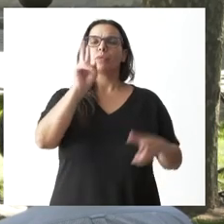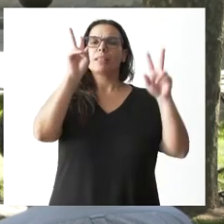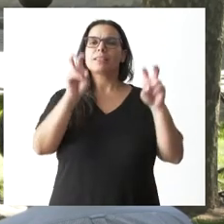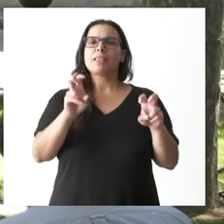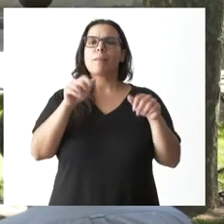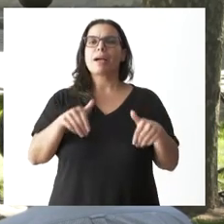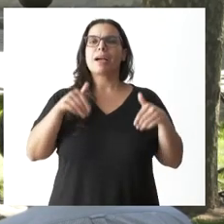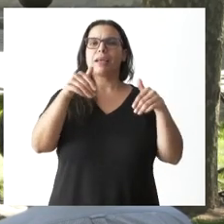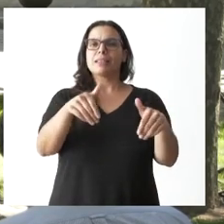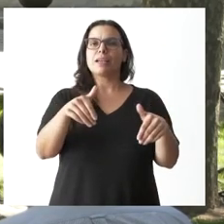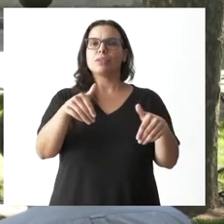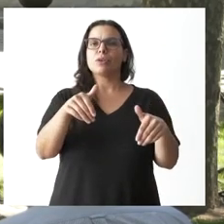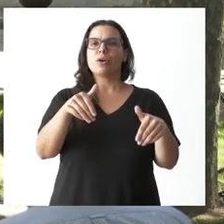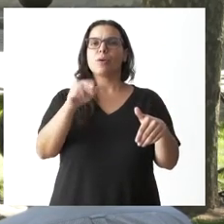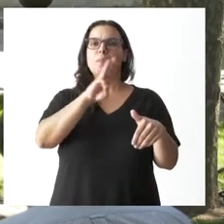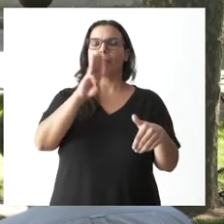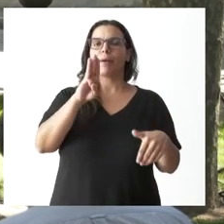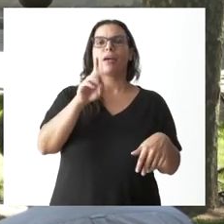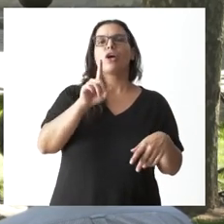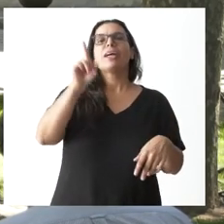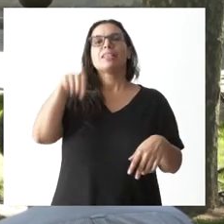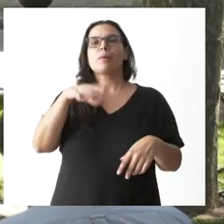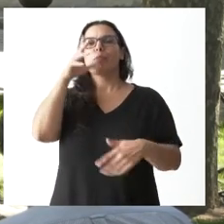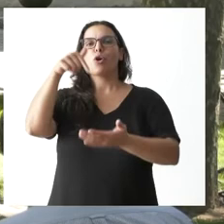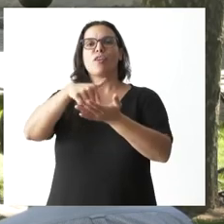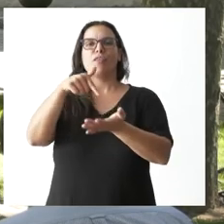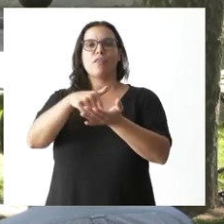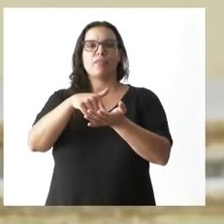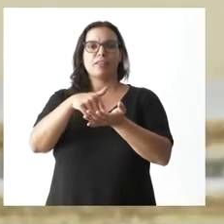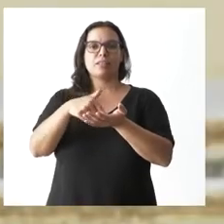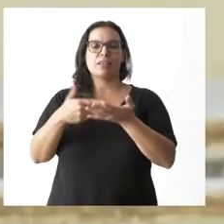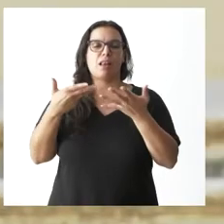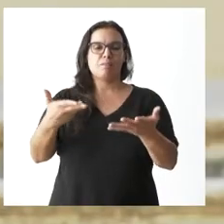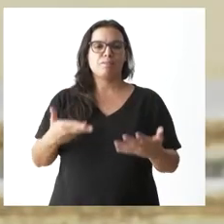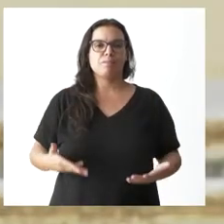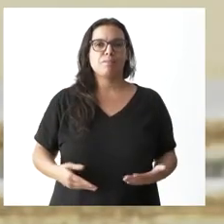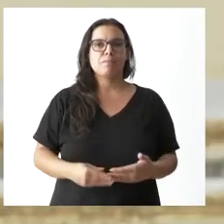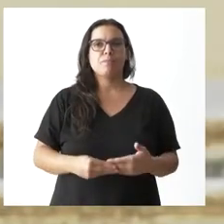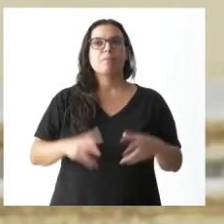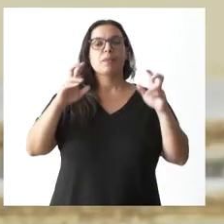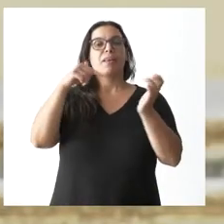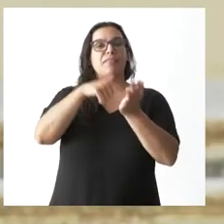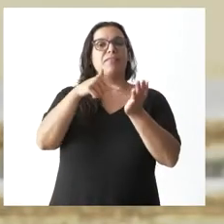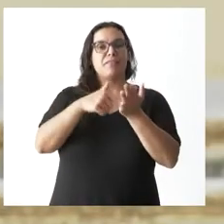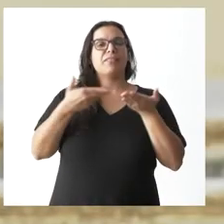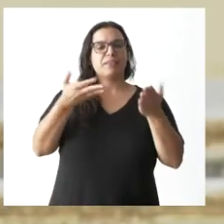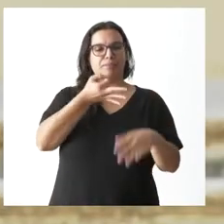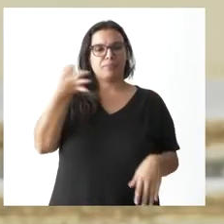candidato del PP y también por la fiscalidad las ayudas a la fiscalidad la fiscalidad efectivamente